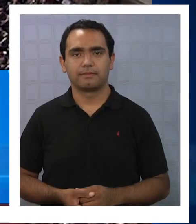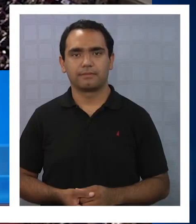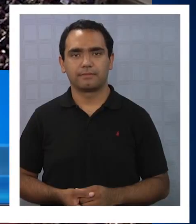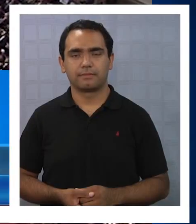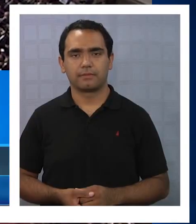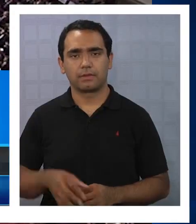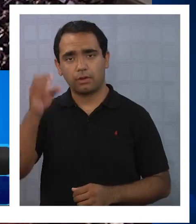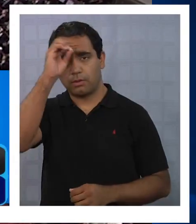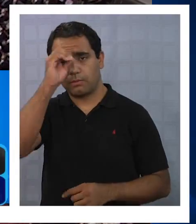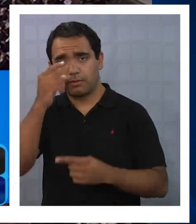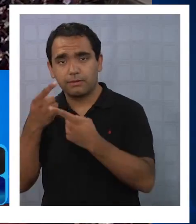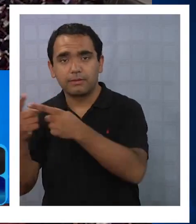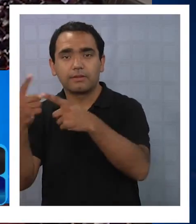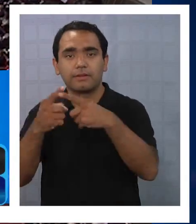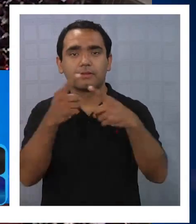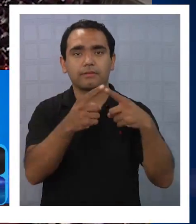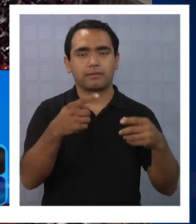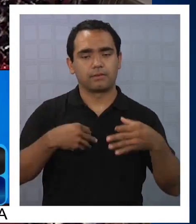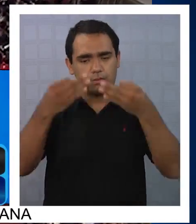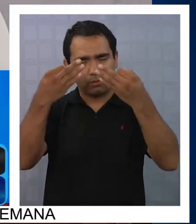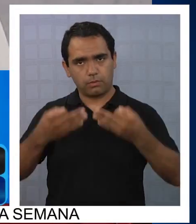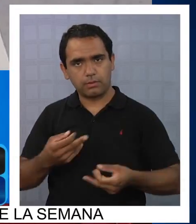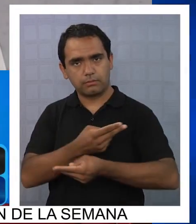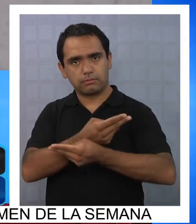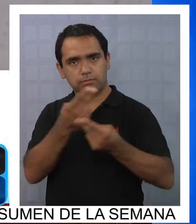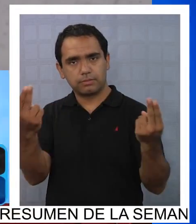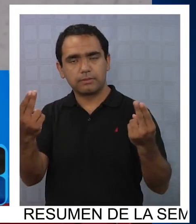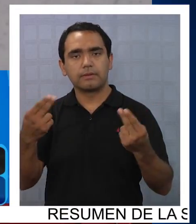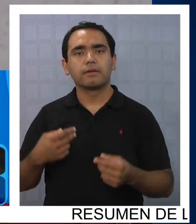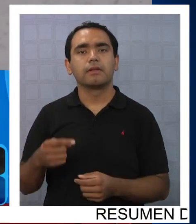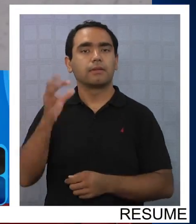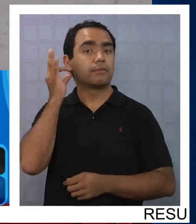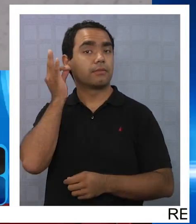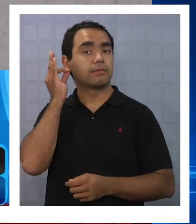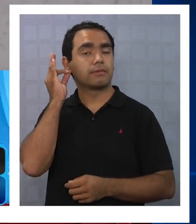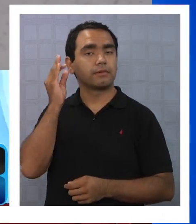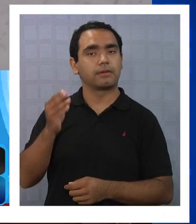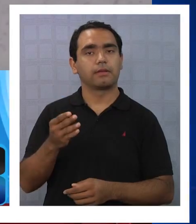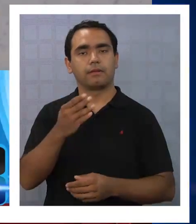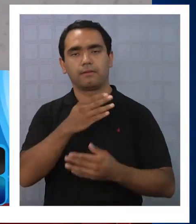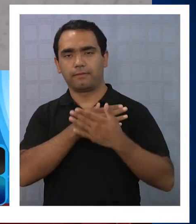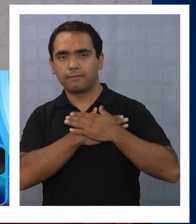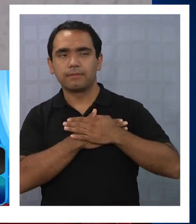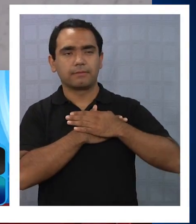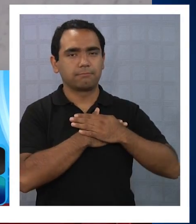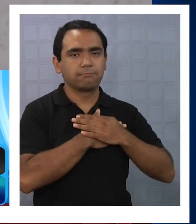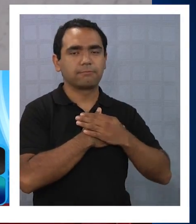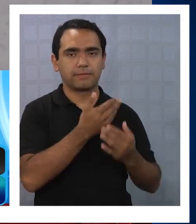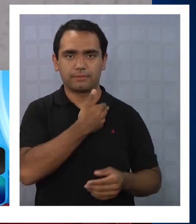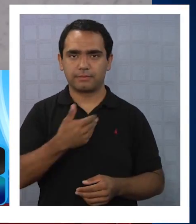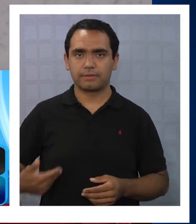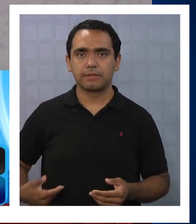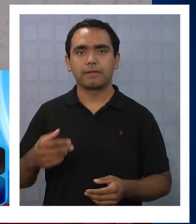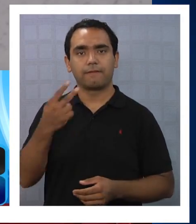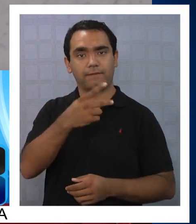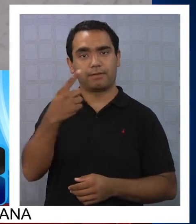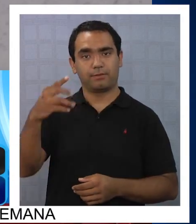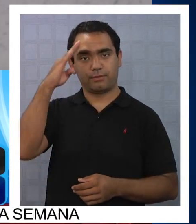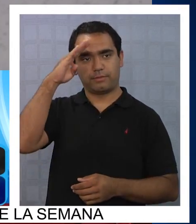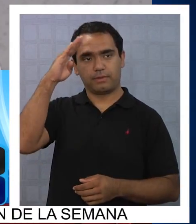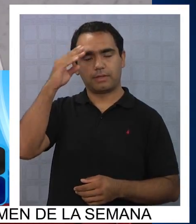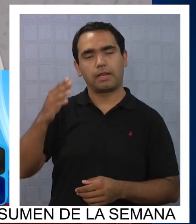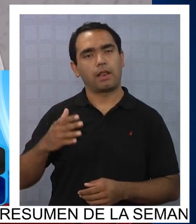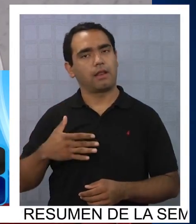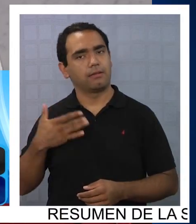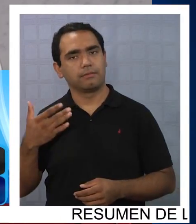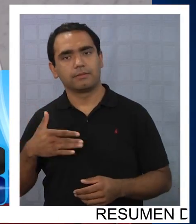Varias opiniones generaron la cuenta pública de la presidenta Michelle Bachelet el pasado 21 de mayo en las que se lamenta no haberse